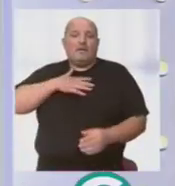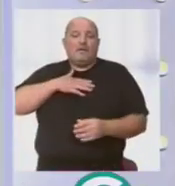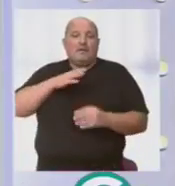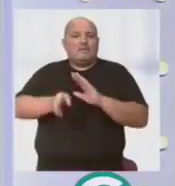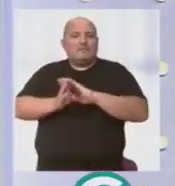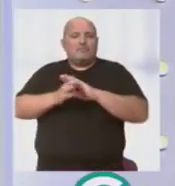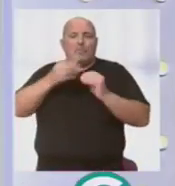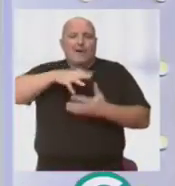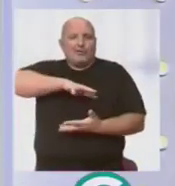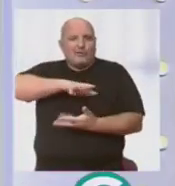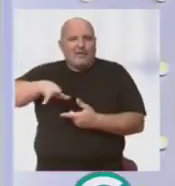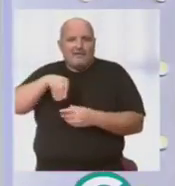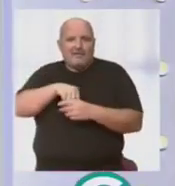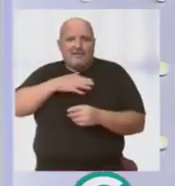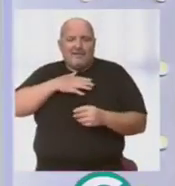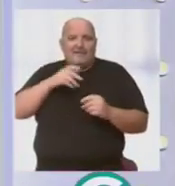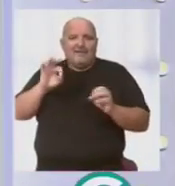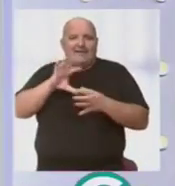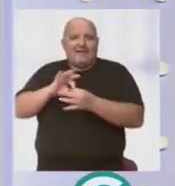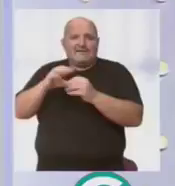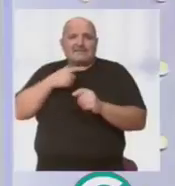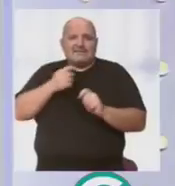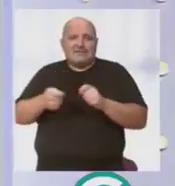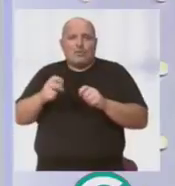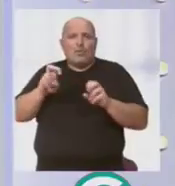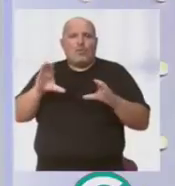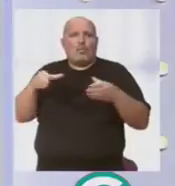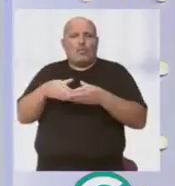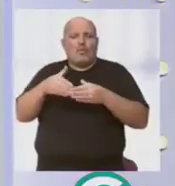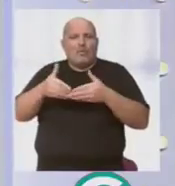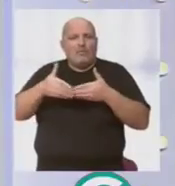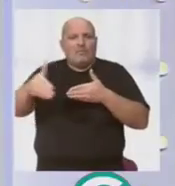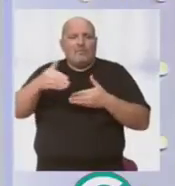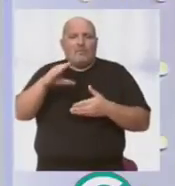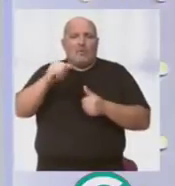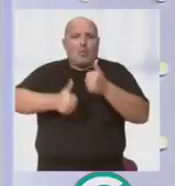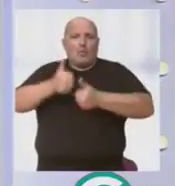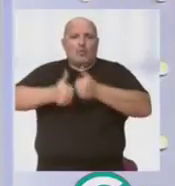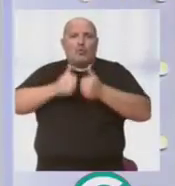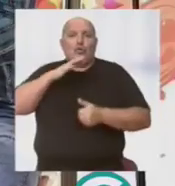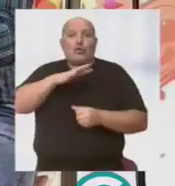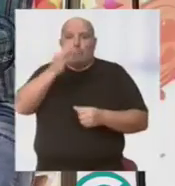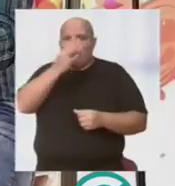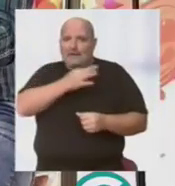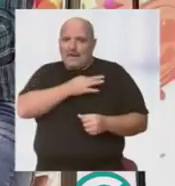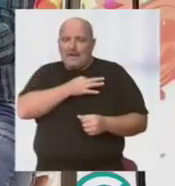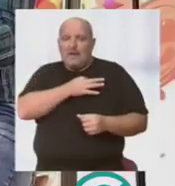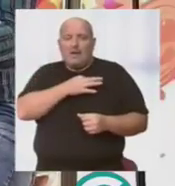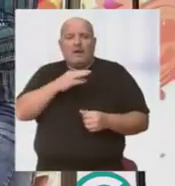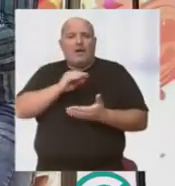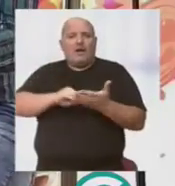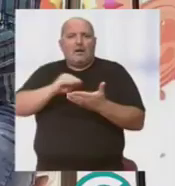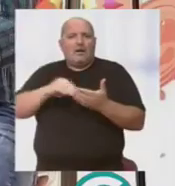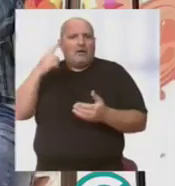Siguen las buenas noticias para la modalidad de la Chirigota. Nuevo grupo para el próximo COAG, procedente de Puerto Real, con